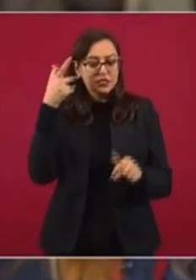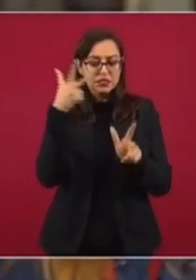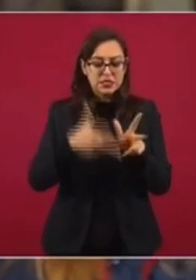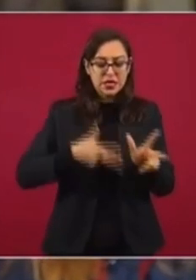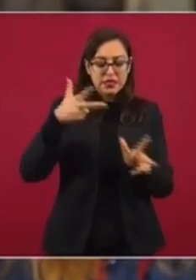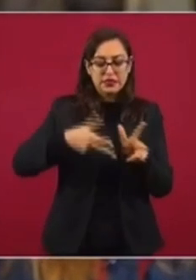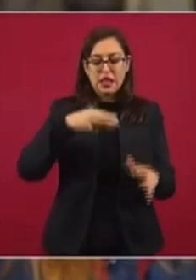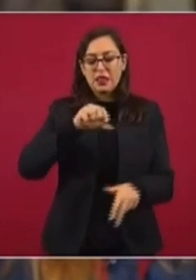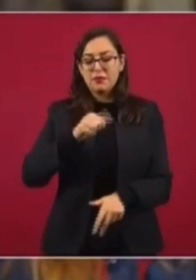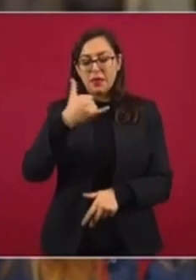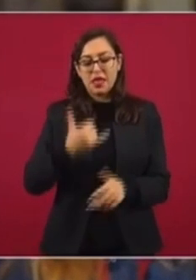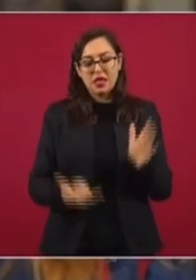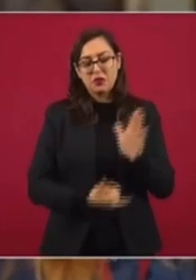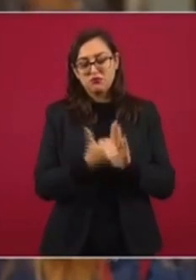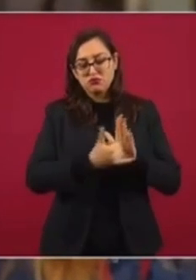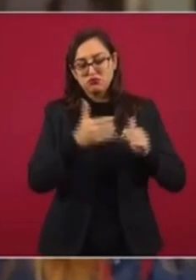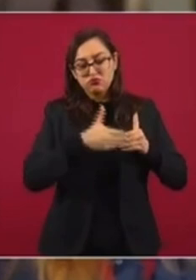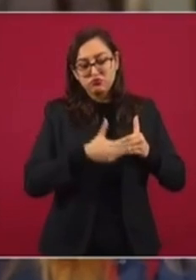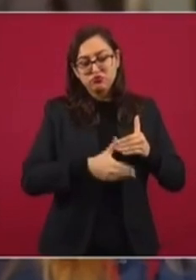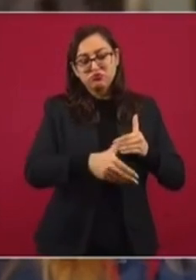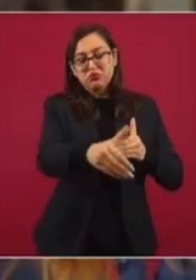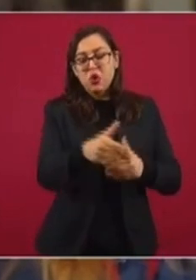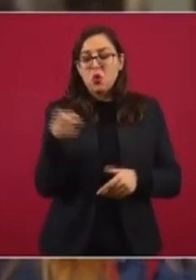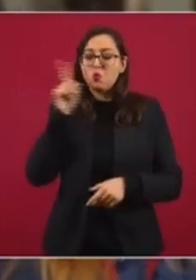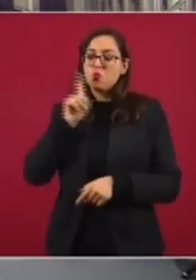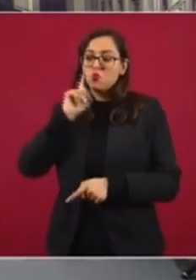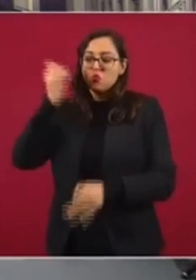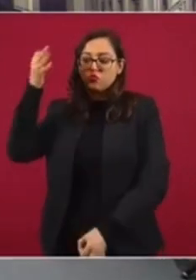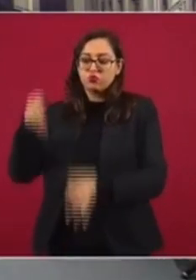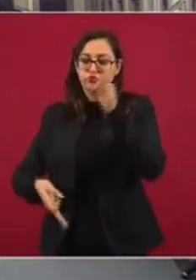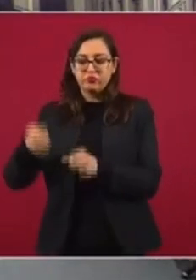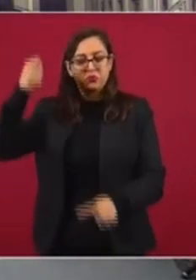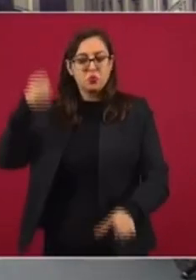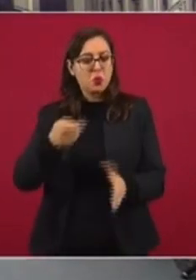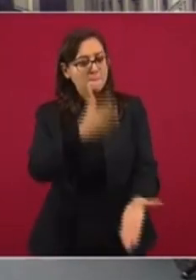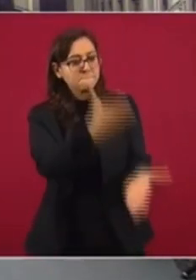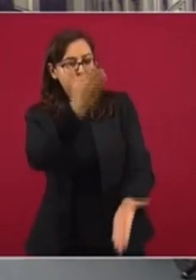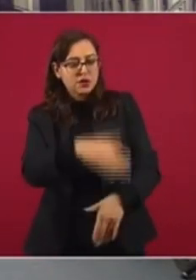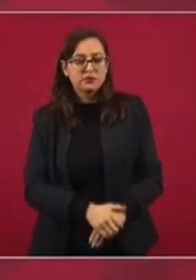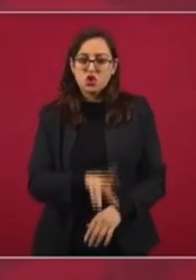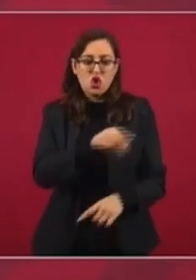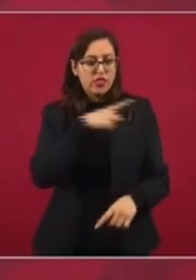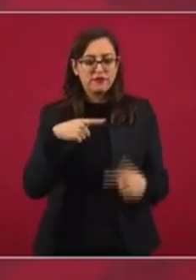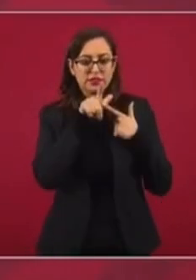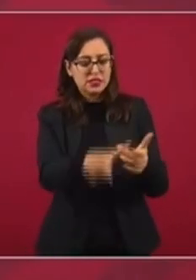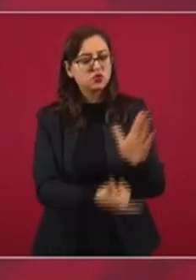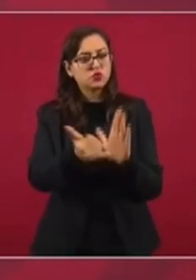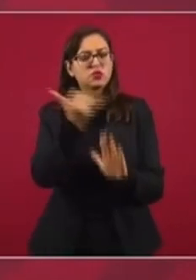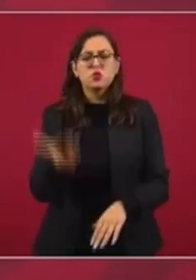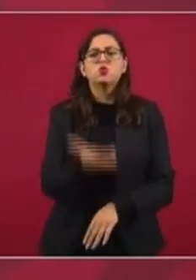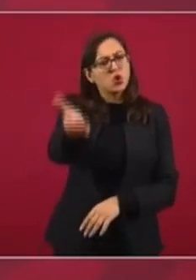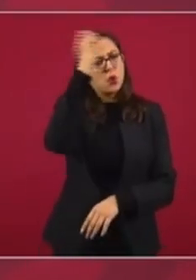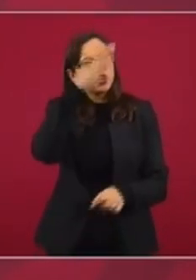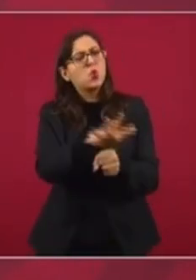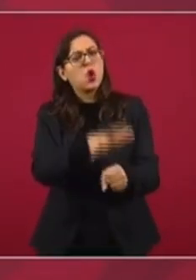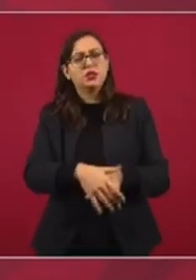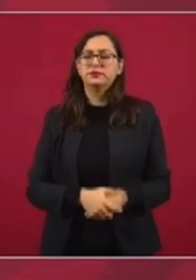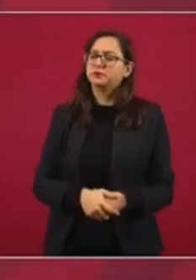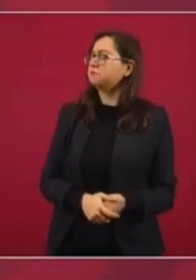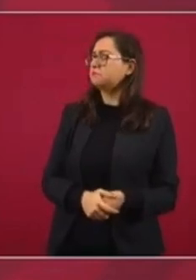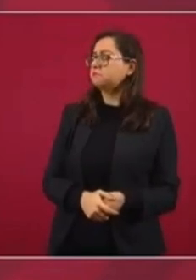Maya. Me gustaría conocer su opinión a este respecto. Pues no tengo información más